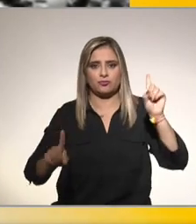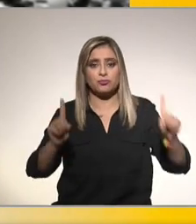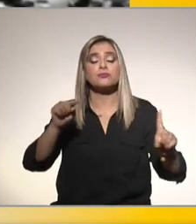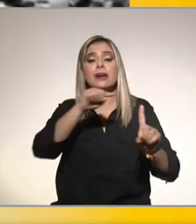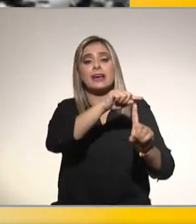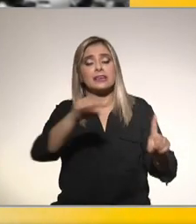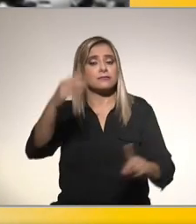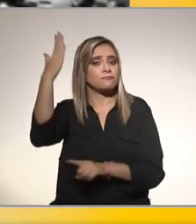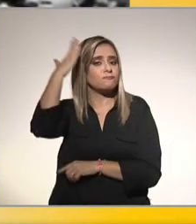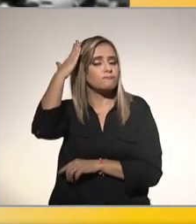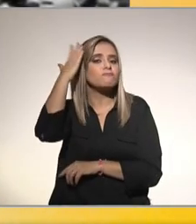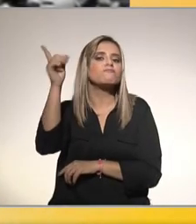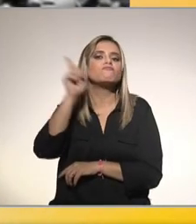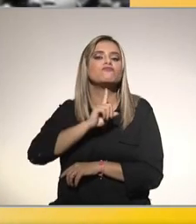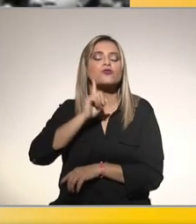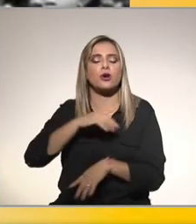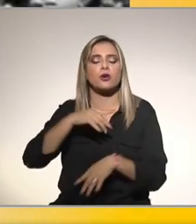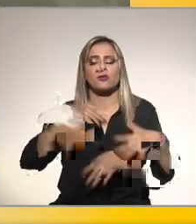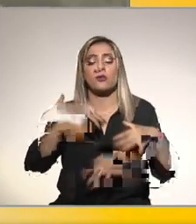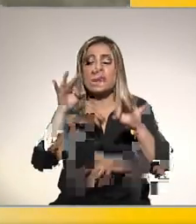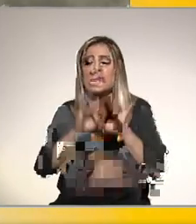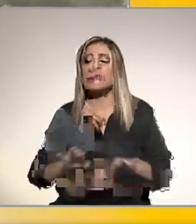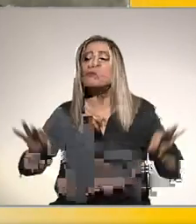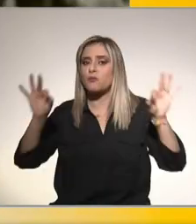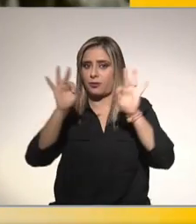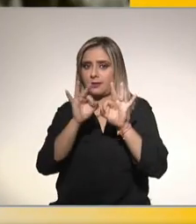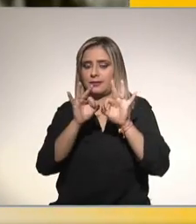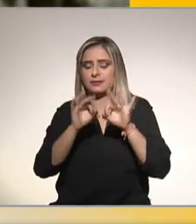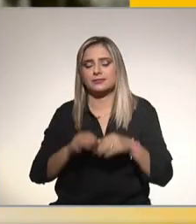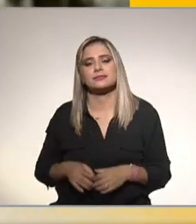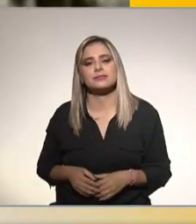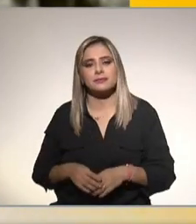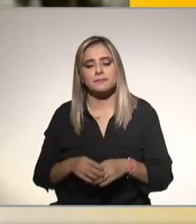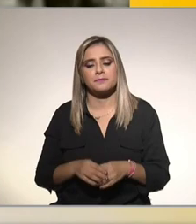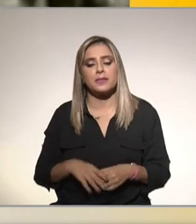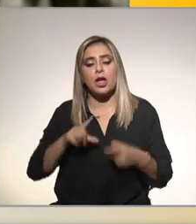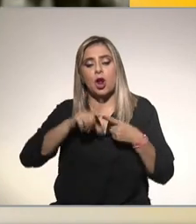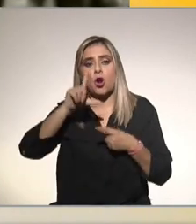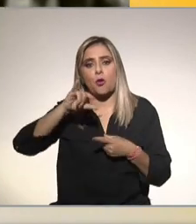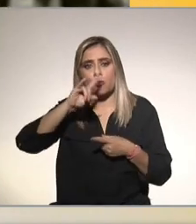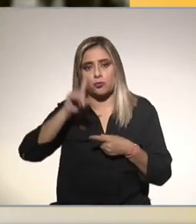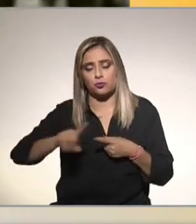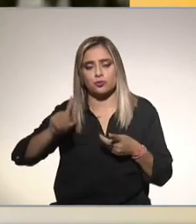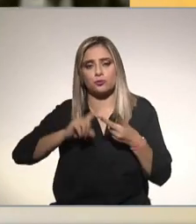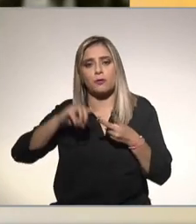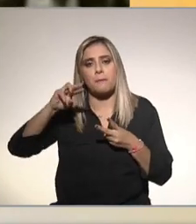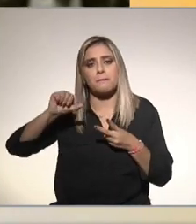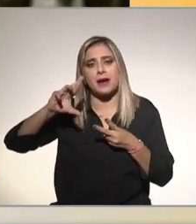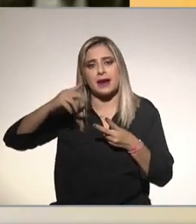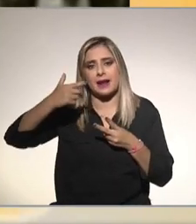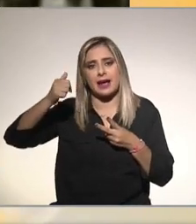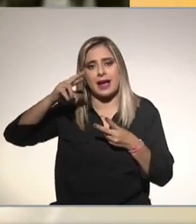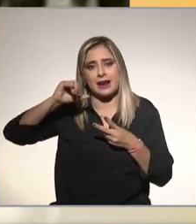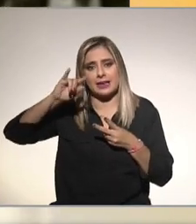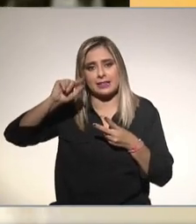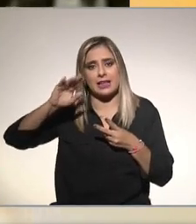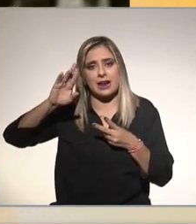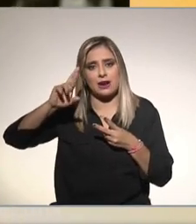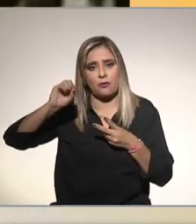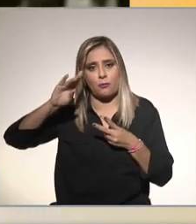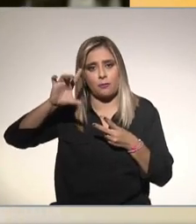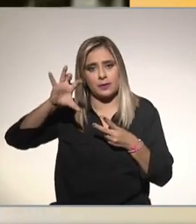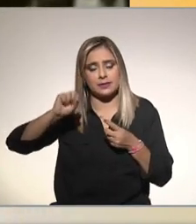dirigentes feministas más importantes del momento Luz Vera Margarita Robles de Mendoza